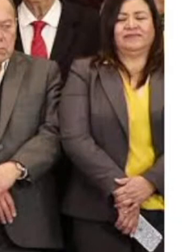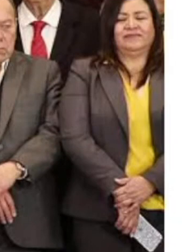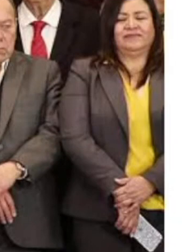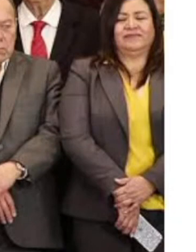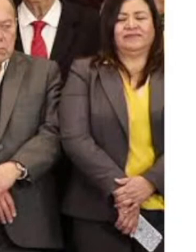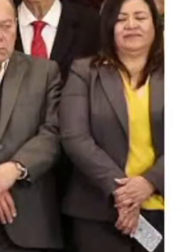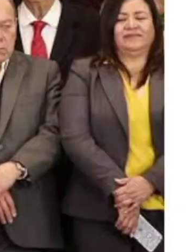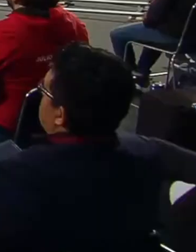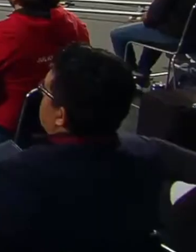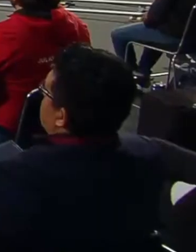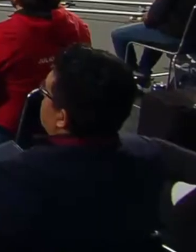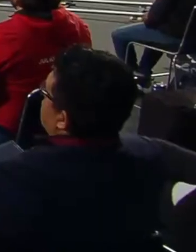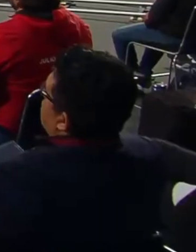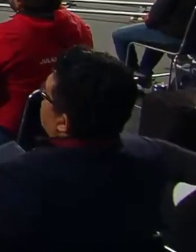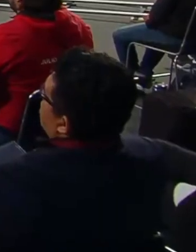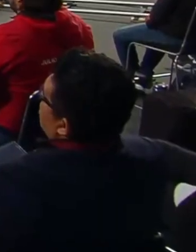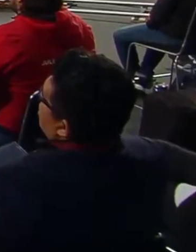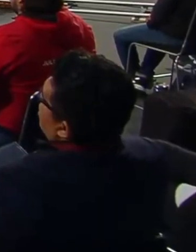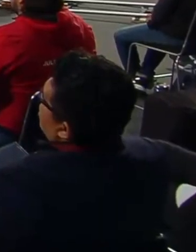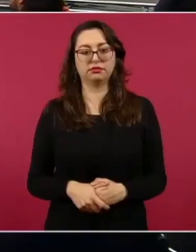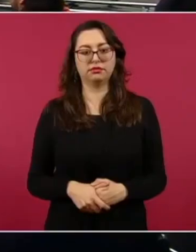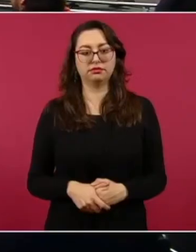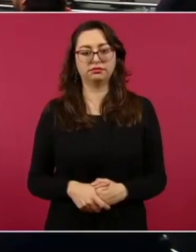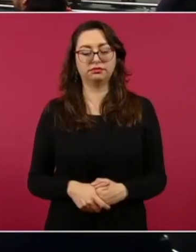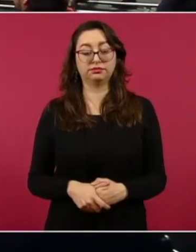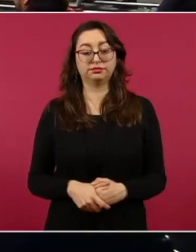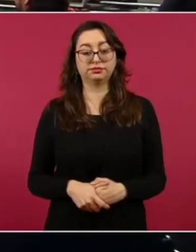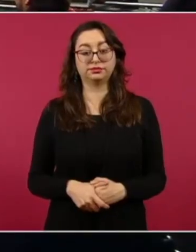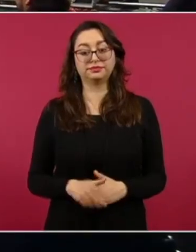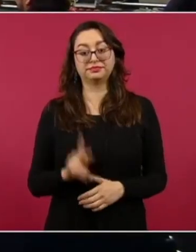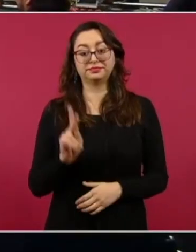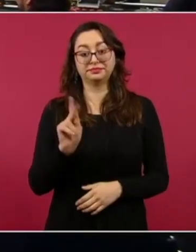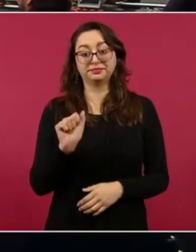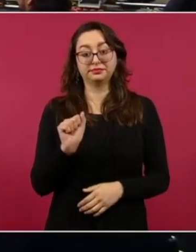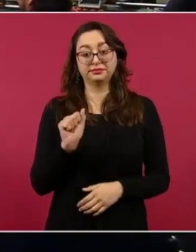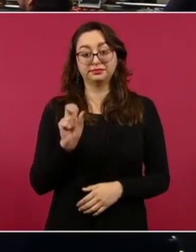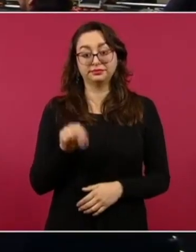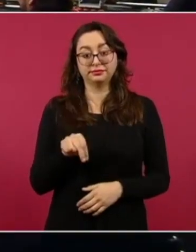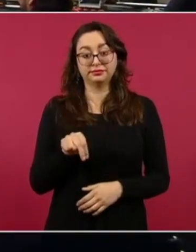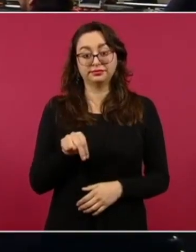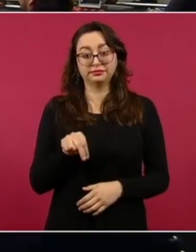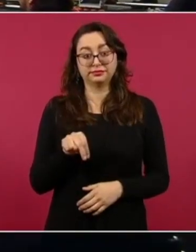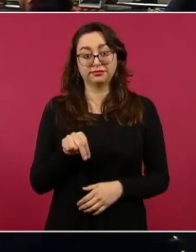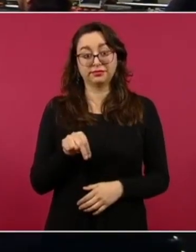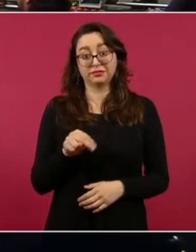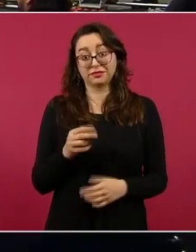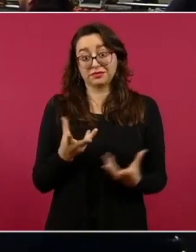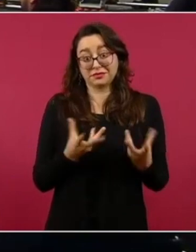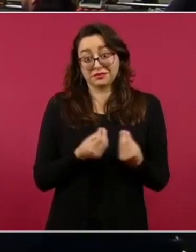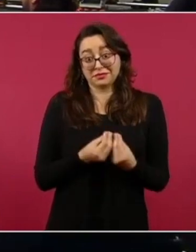Sí, este es el del PAN, que es Moreira.